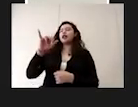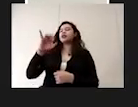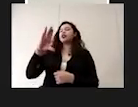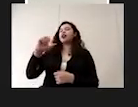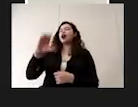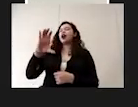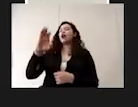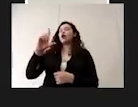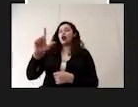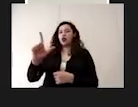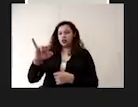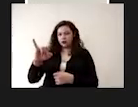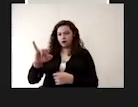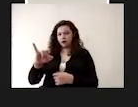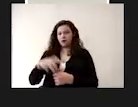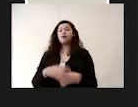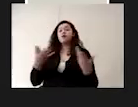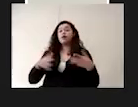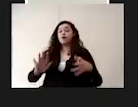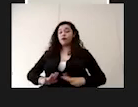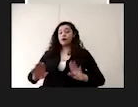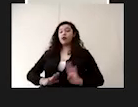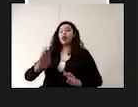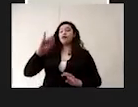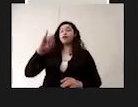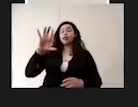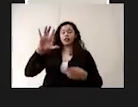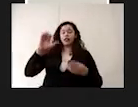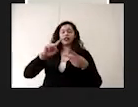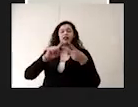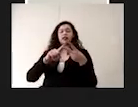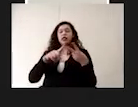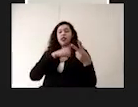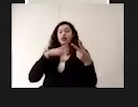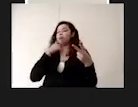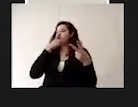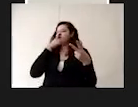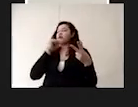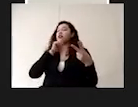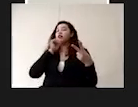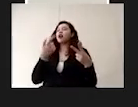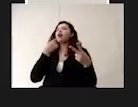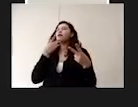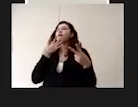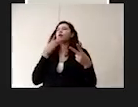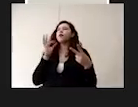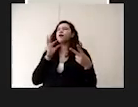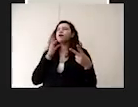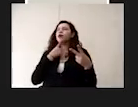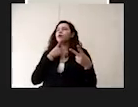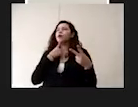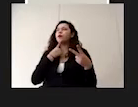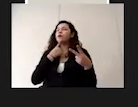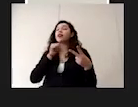físicas, como bien sabemos, el agua debe ser inolora, insabora e incolora.